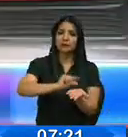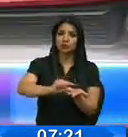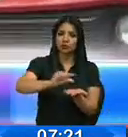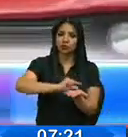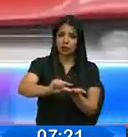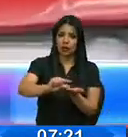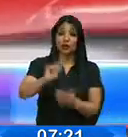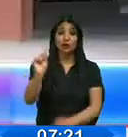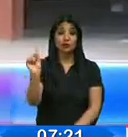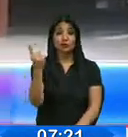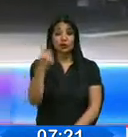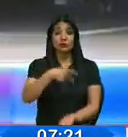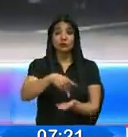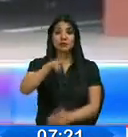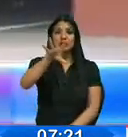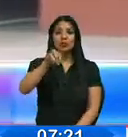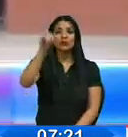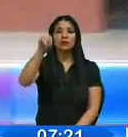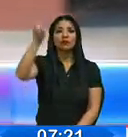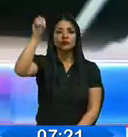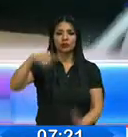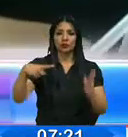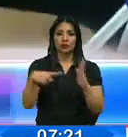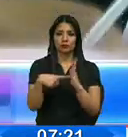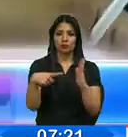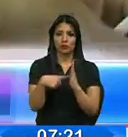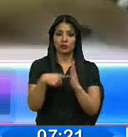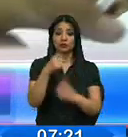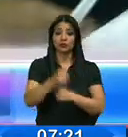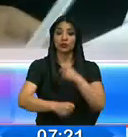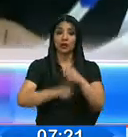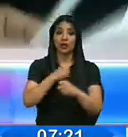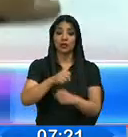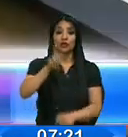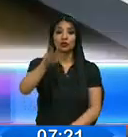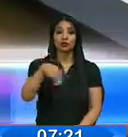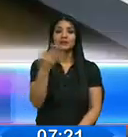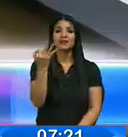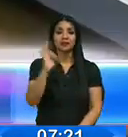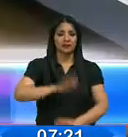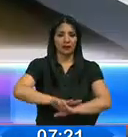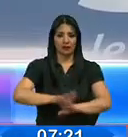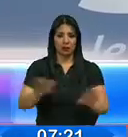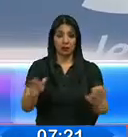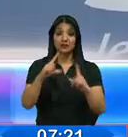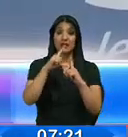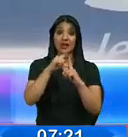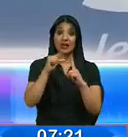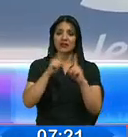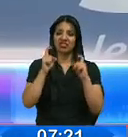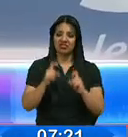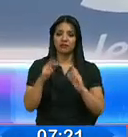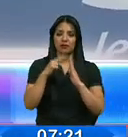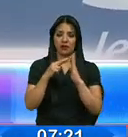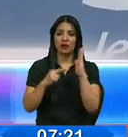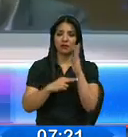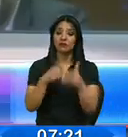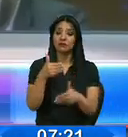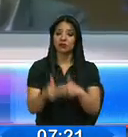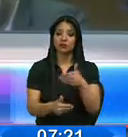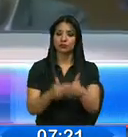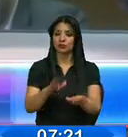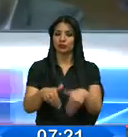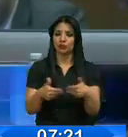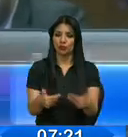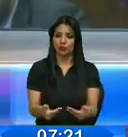cancelará el 50% del tributo correspondiente a 2019. El SRI deberá reglamentar este proceso. Que